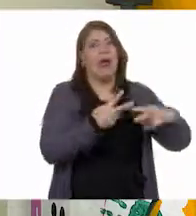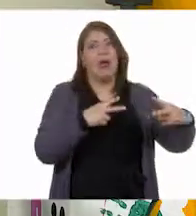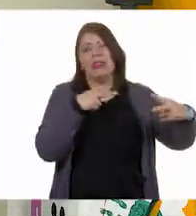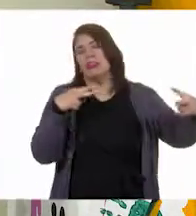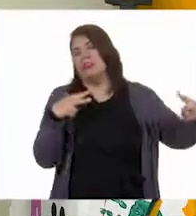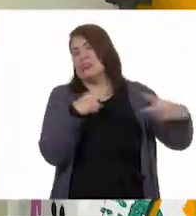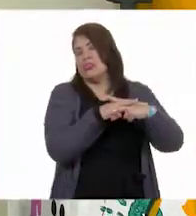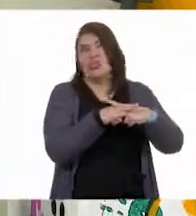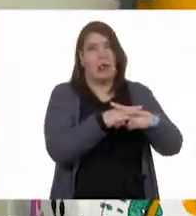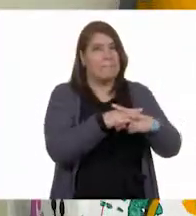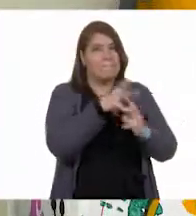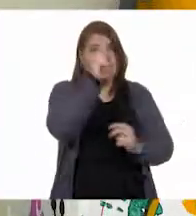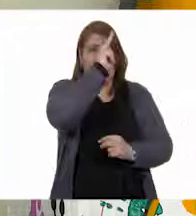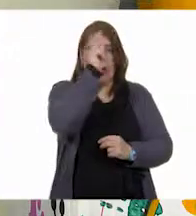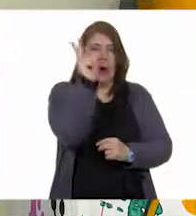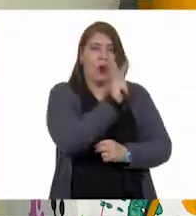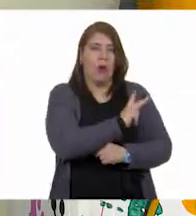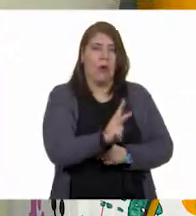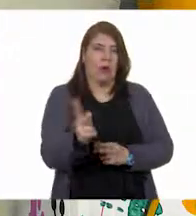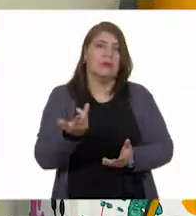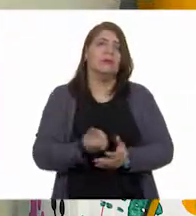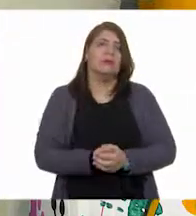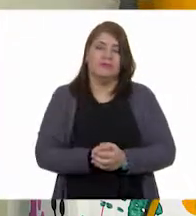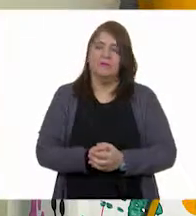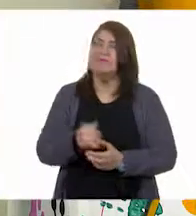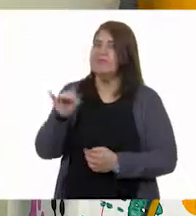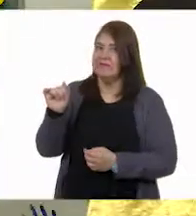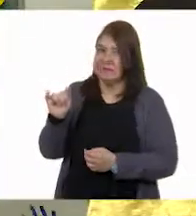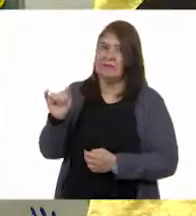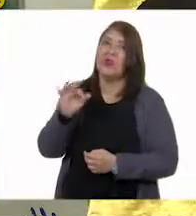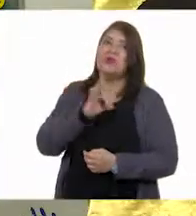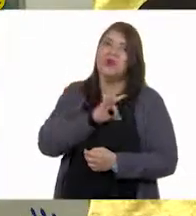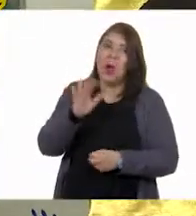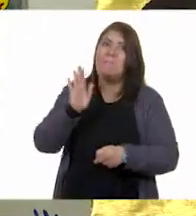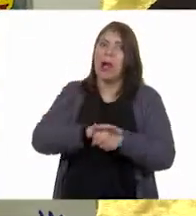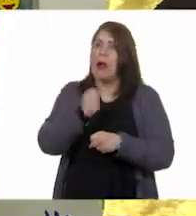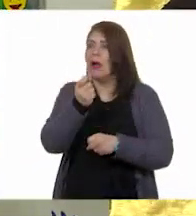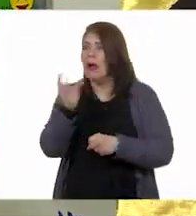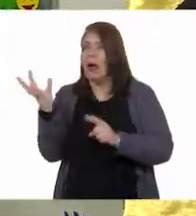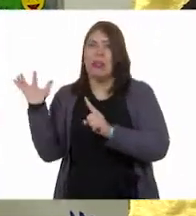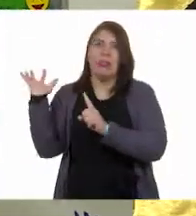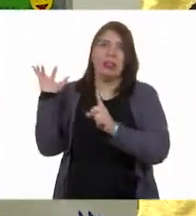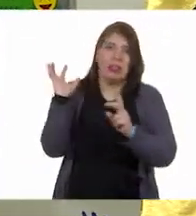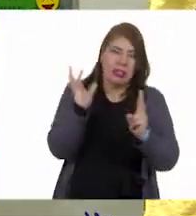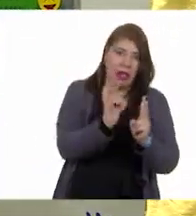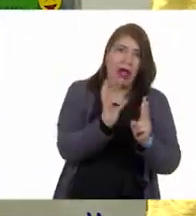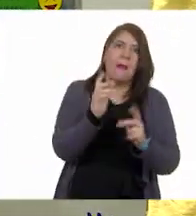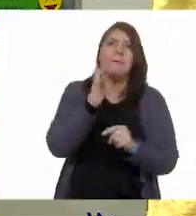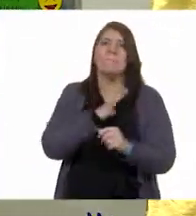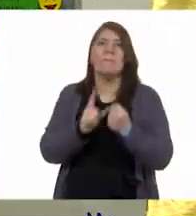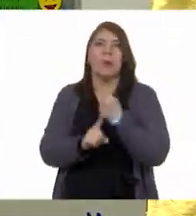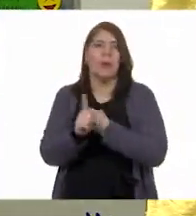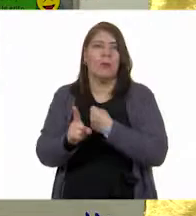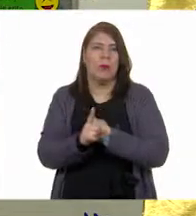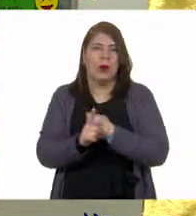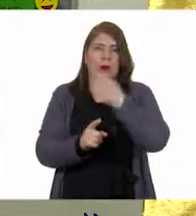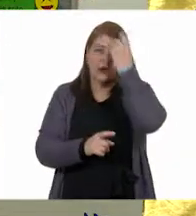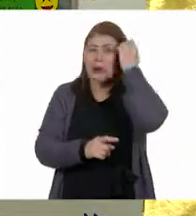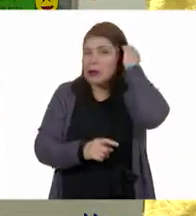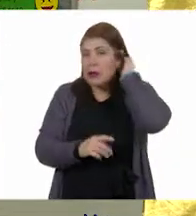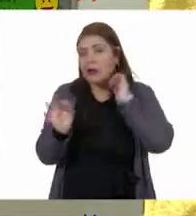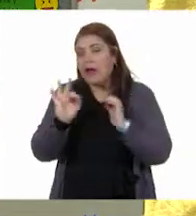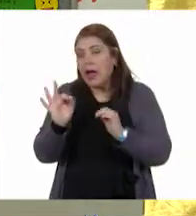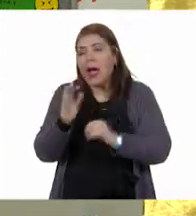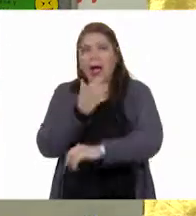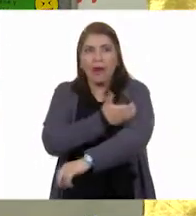puede salir peor todo? Claro, y puede que hubiera habido más personas involucradas en este conflicto. Se hubieran metido a lo